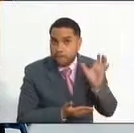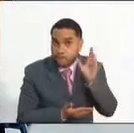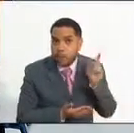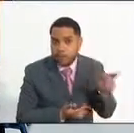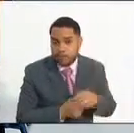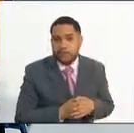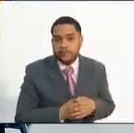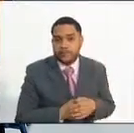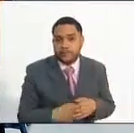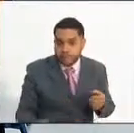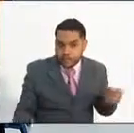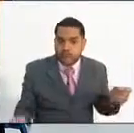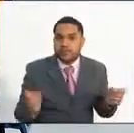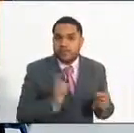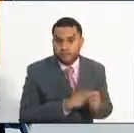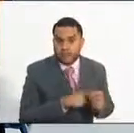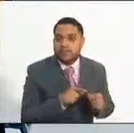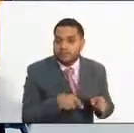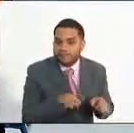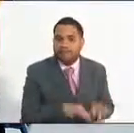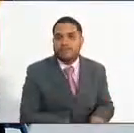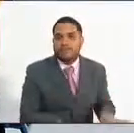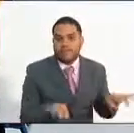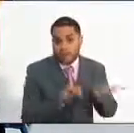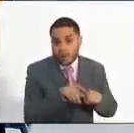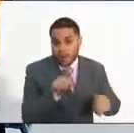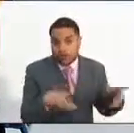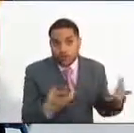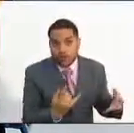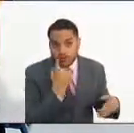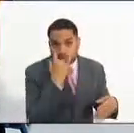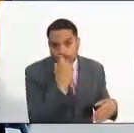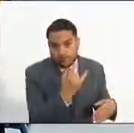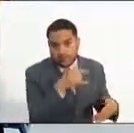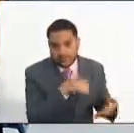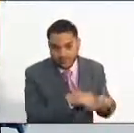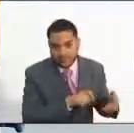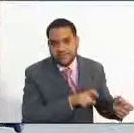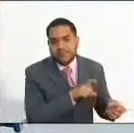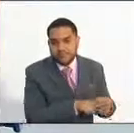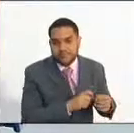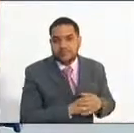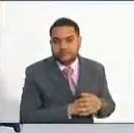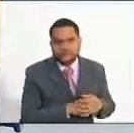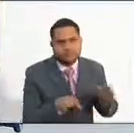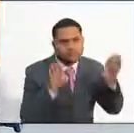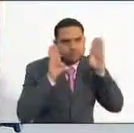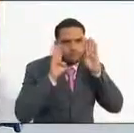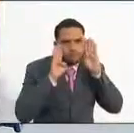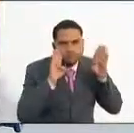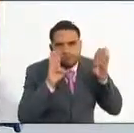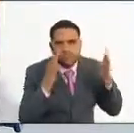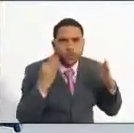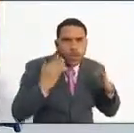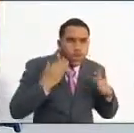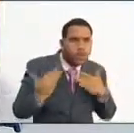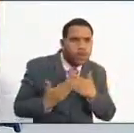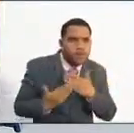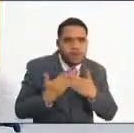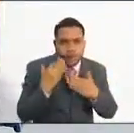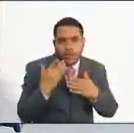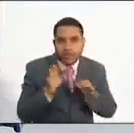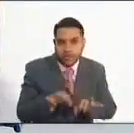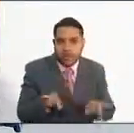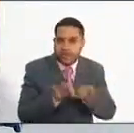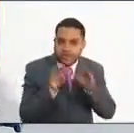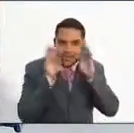agencia, de manera que es importante que las personas interesadas en esta convocatoria estén atentas porque próximamente se va a abrir